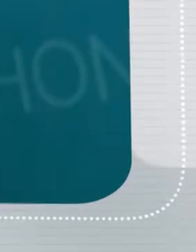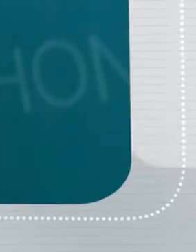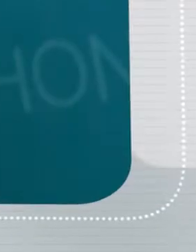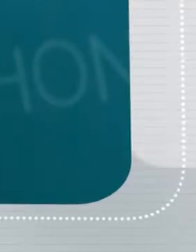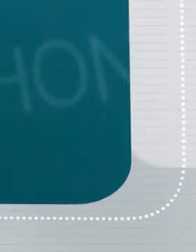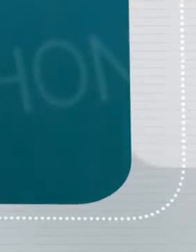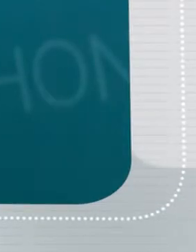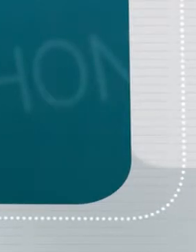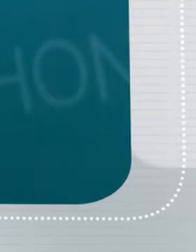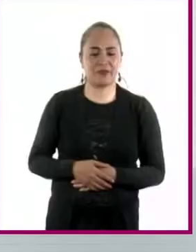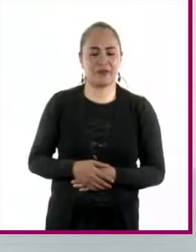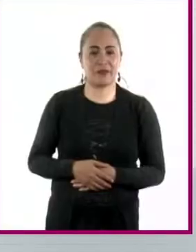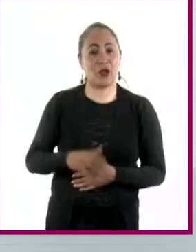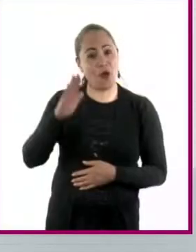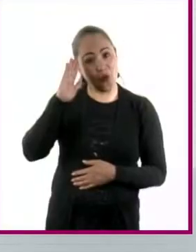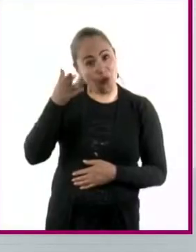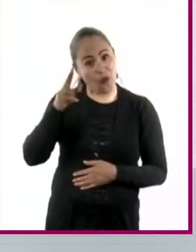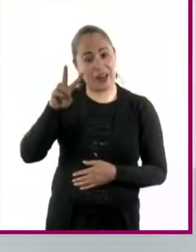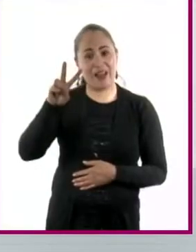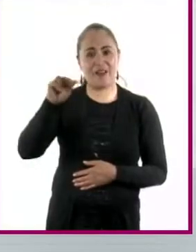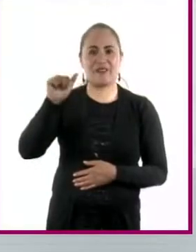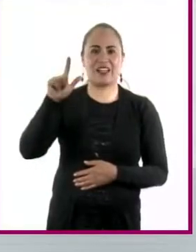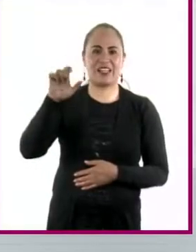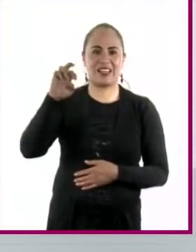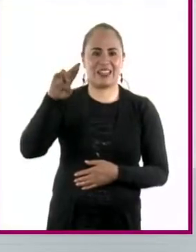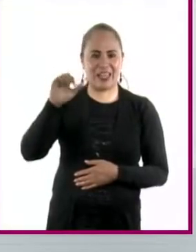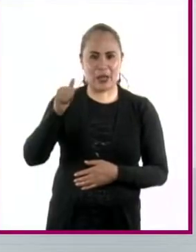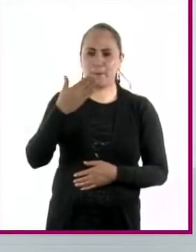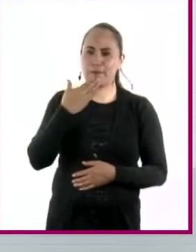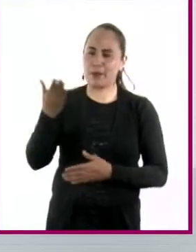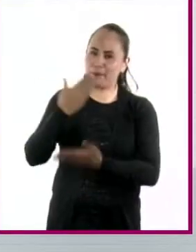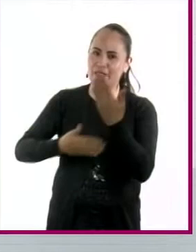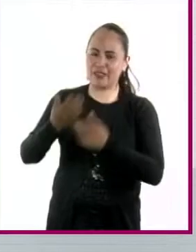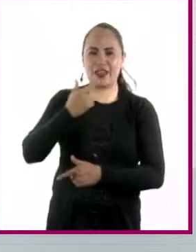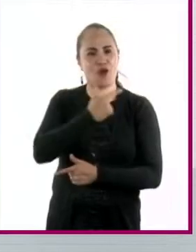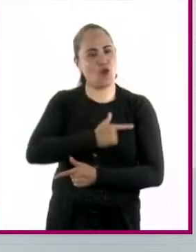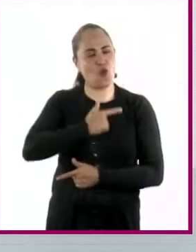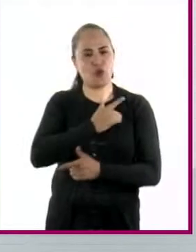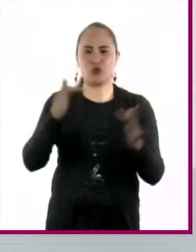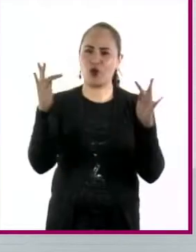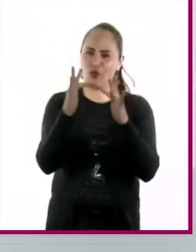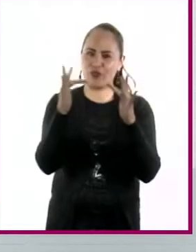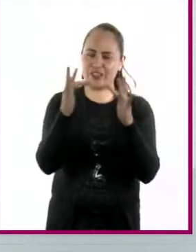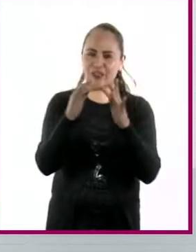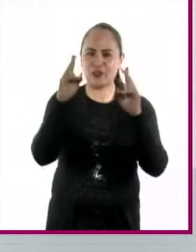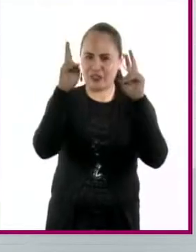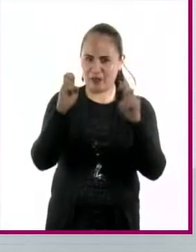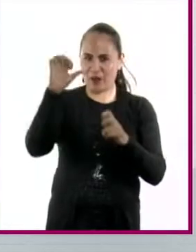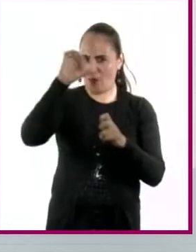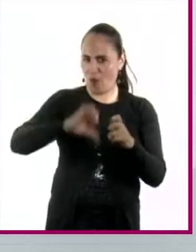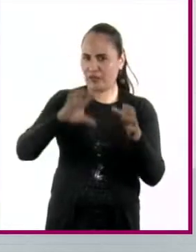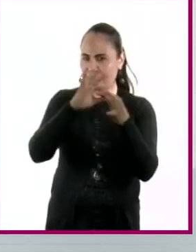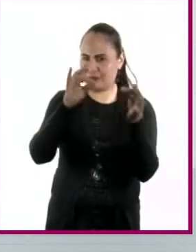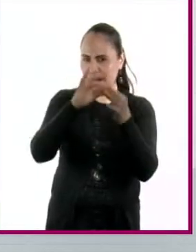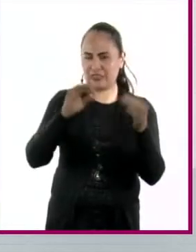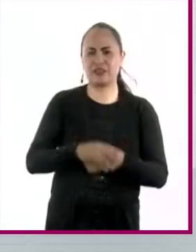Hola Valeria, bienvenida. Qué gusto que puedas acompañarnos para hablar sobre este tema. Antes que nada, ¿cómo se contamina el suelo y